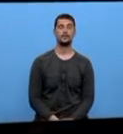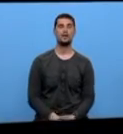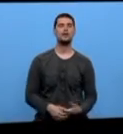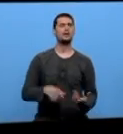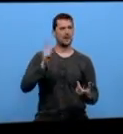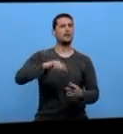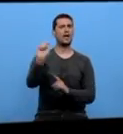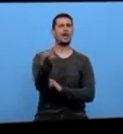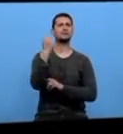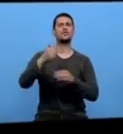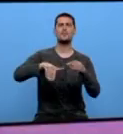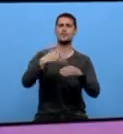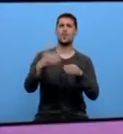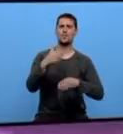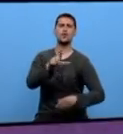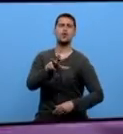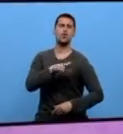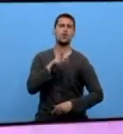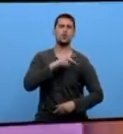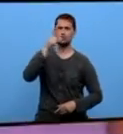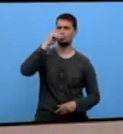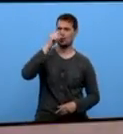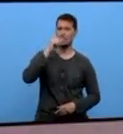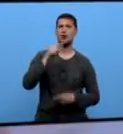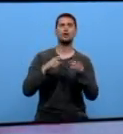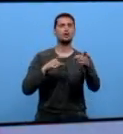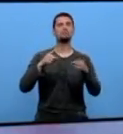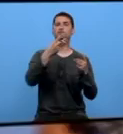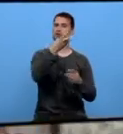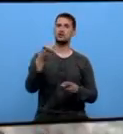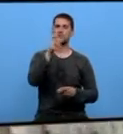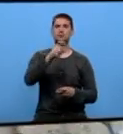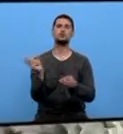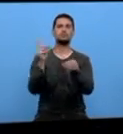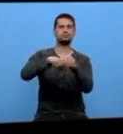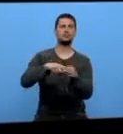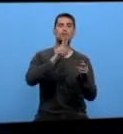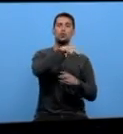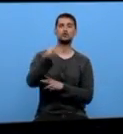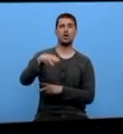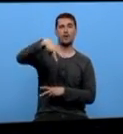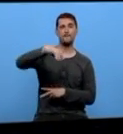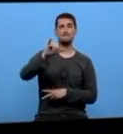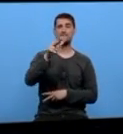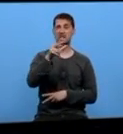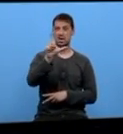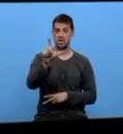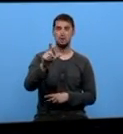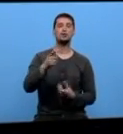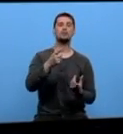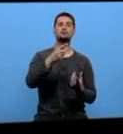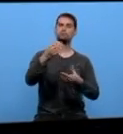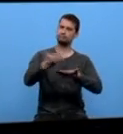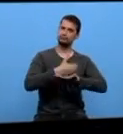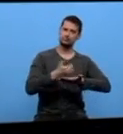Éxito de deseño lucense nunha gala de lúcus moda que reunió a máis de tres centas personas no mila en a que se arrecadaron de venta de entradas sete mil